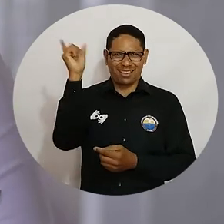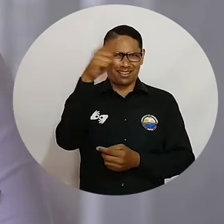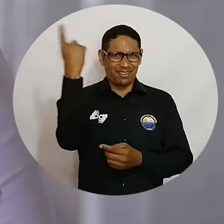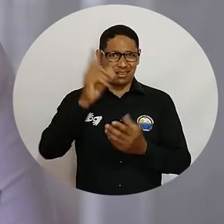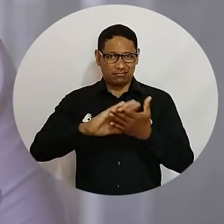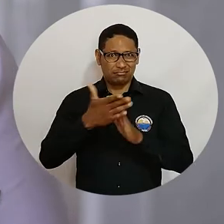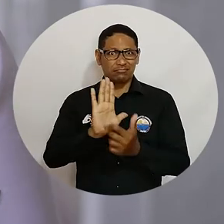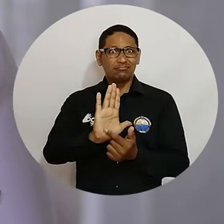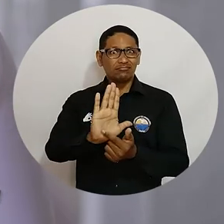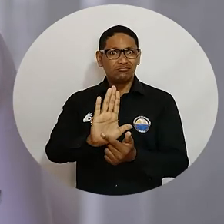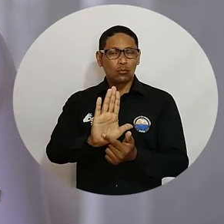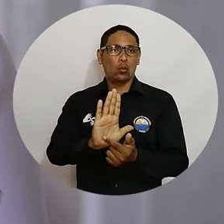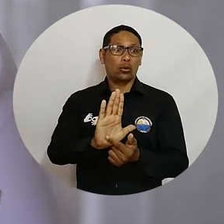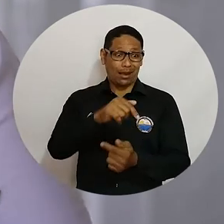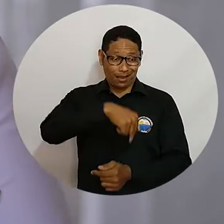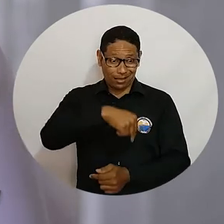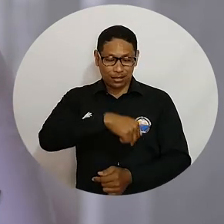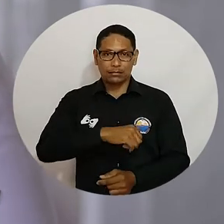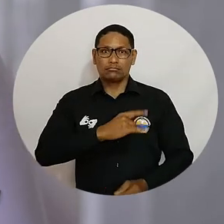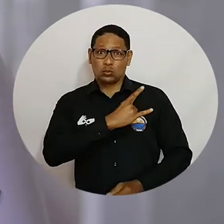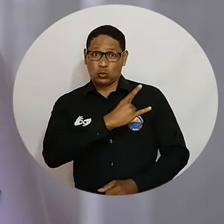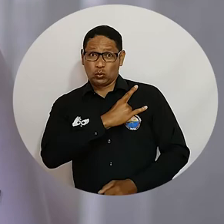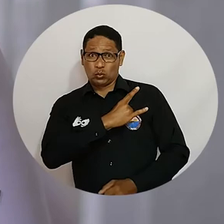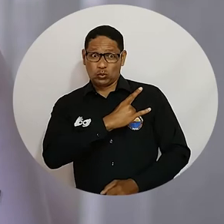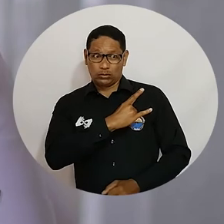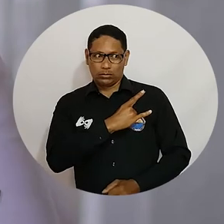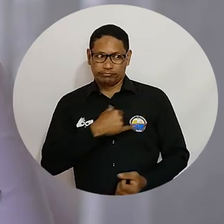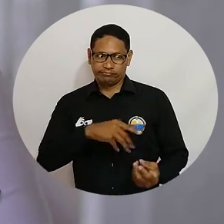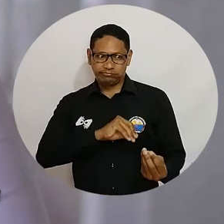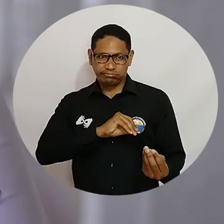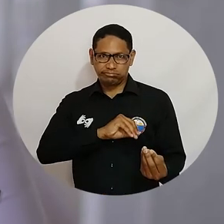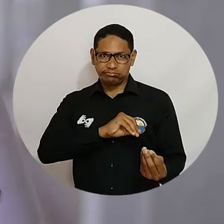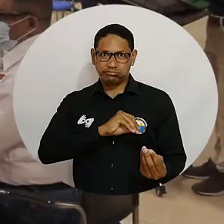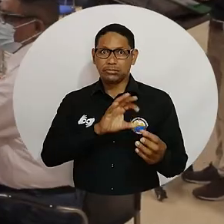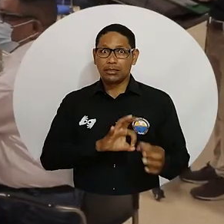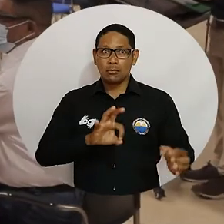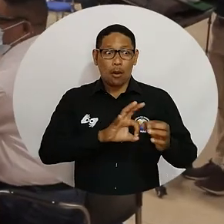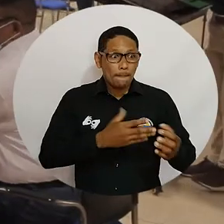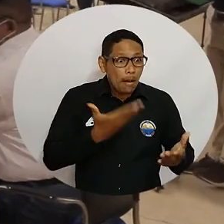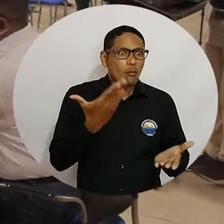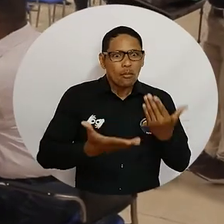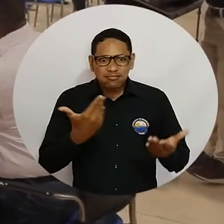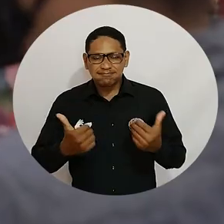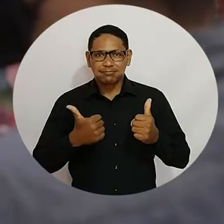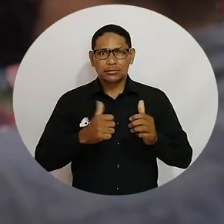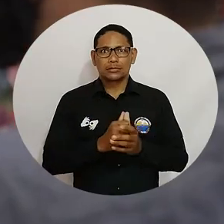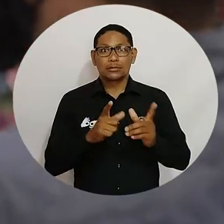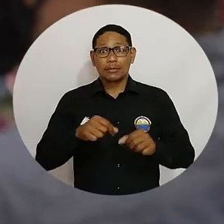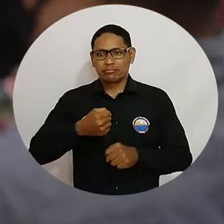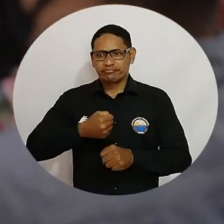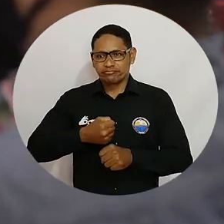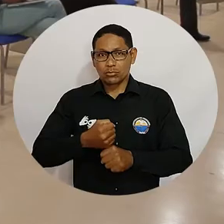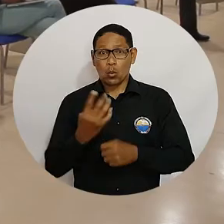comunidad en general que dentro de la universidad fomentamos este tipo de iniciativas. También